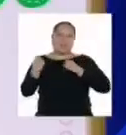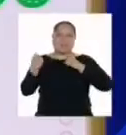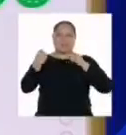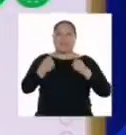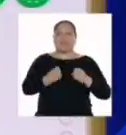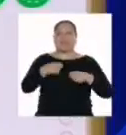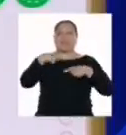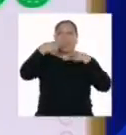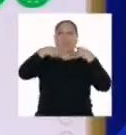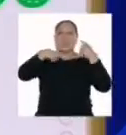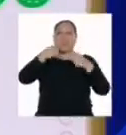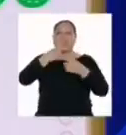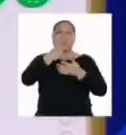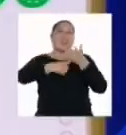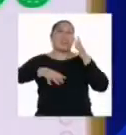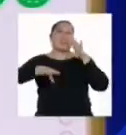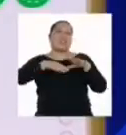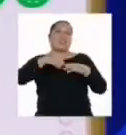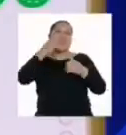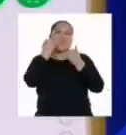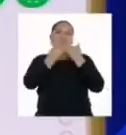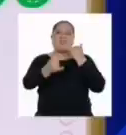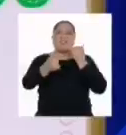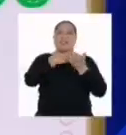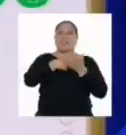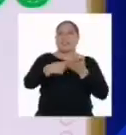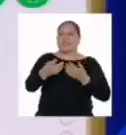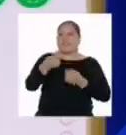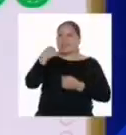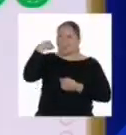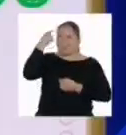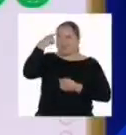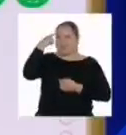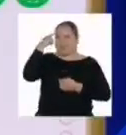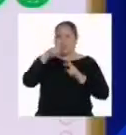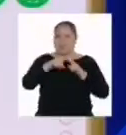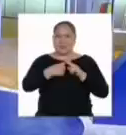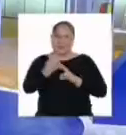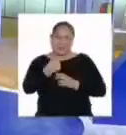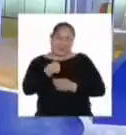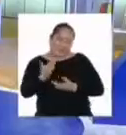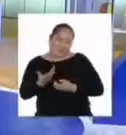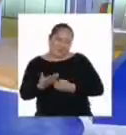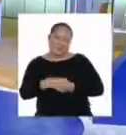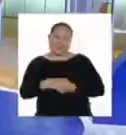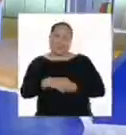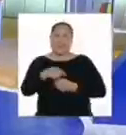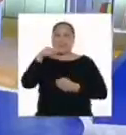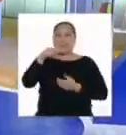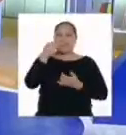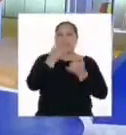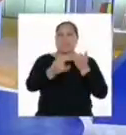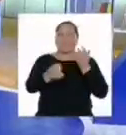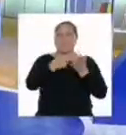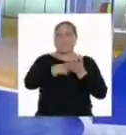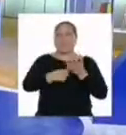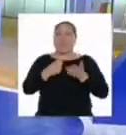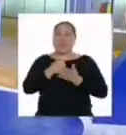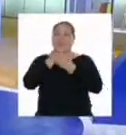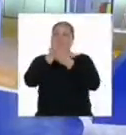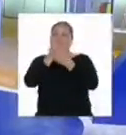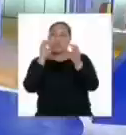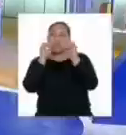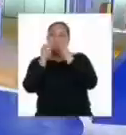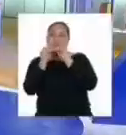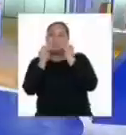y contándonos qué hicimos el fin de semana. ¿Qué les parece si empezamos por mí? Este fin ayudé a arreglar unas